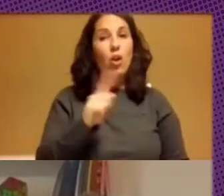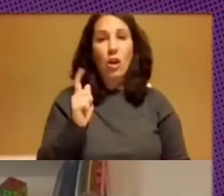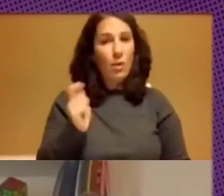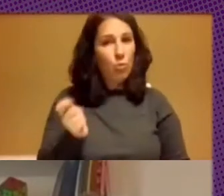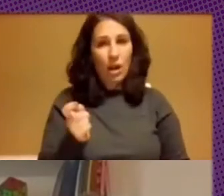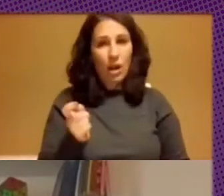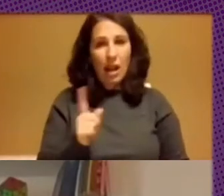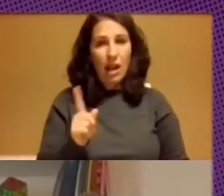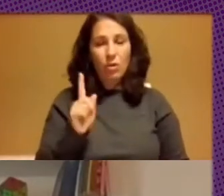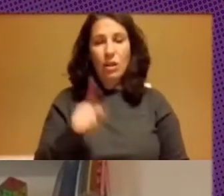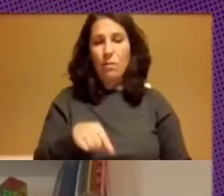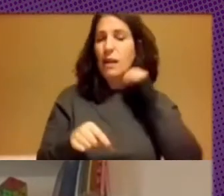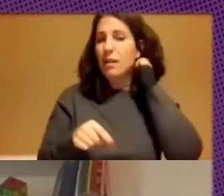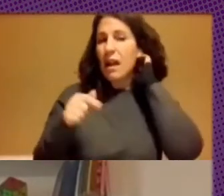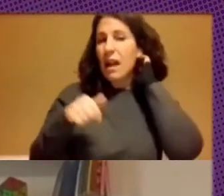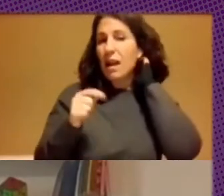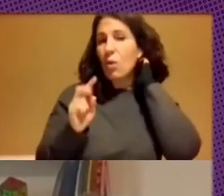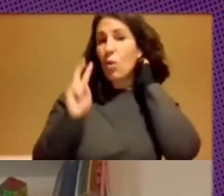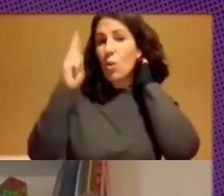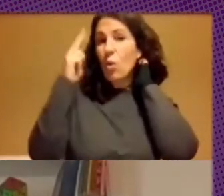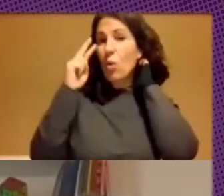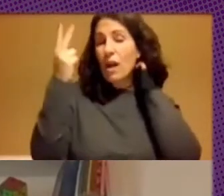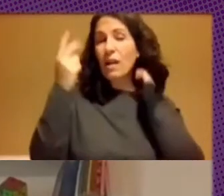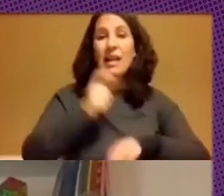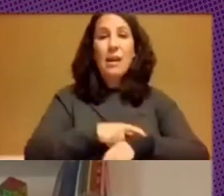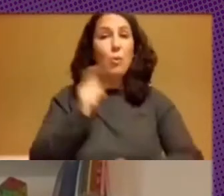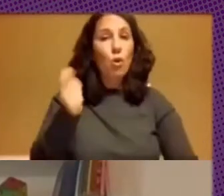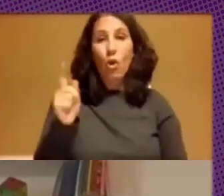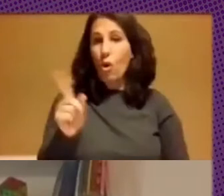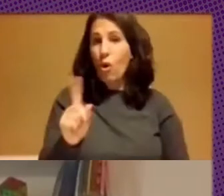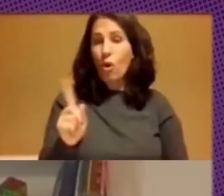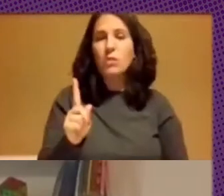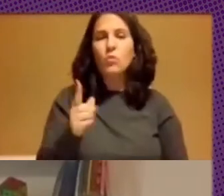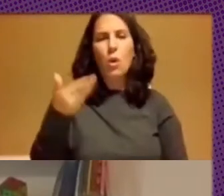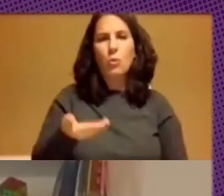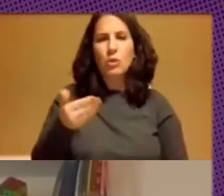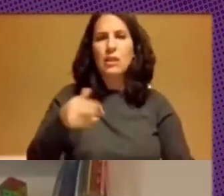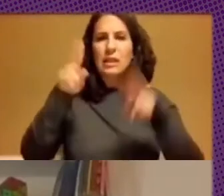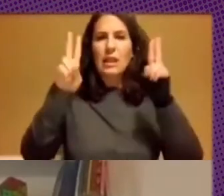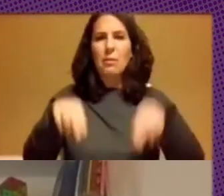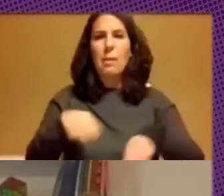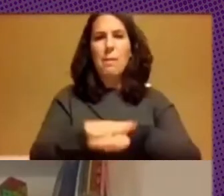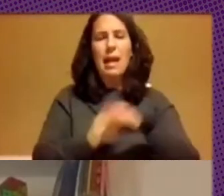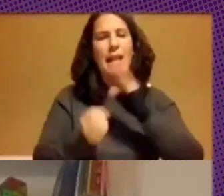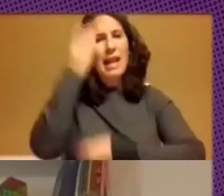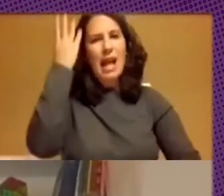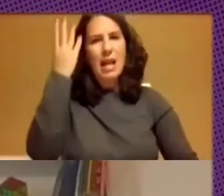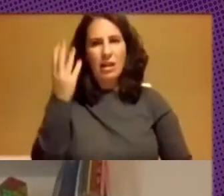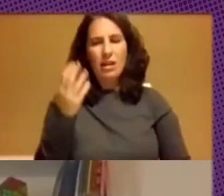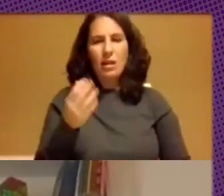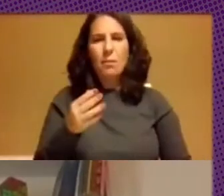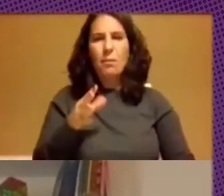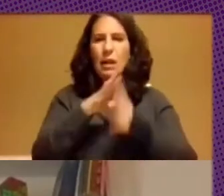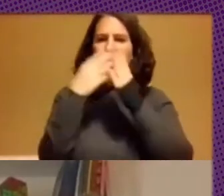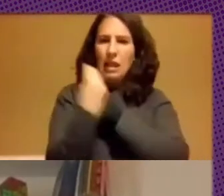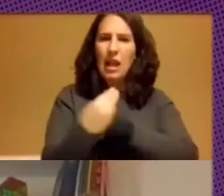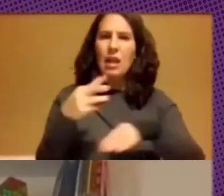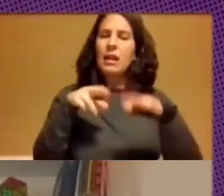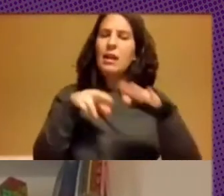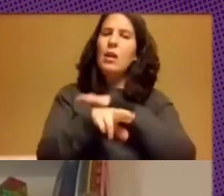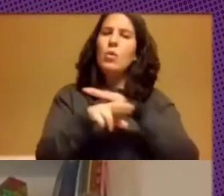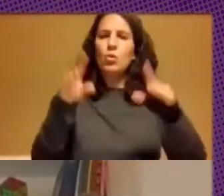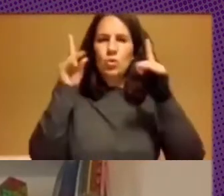que en el caso del Uruguay es algo importante y fundamentalmente para este tema de creación de materiales y recursos